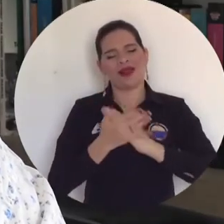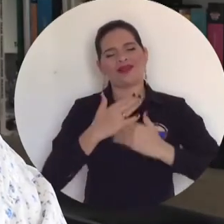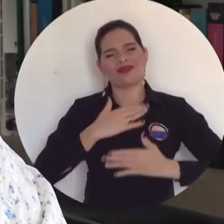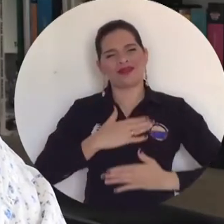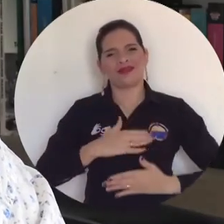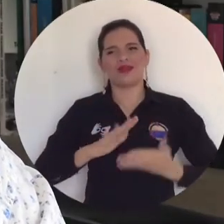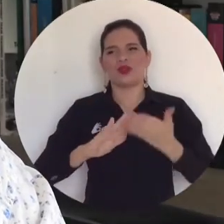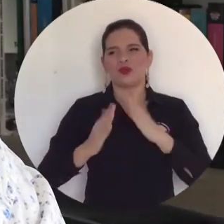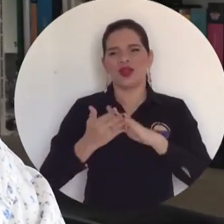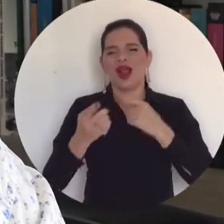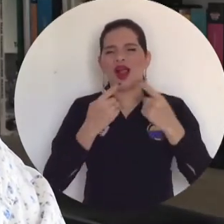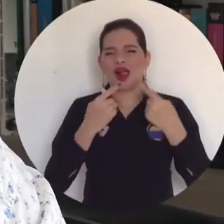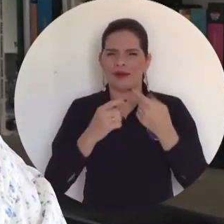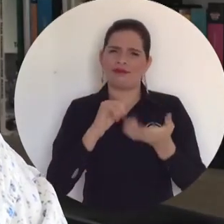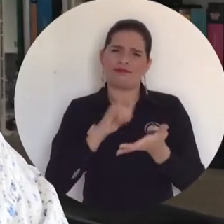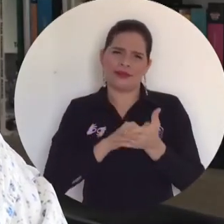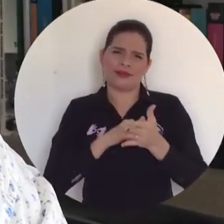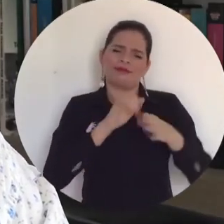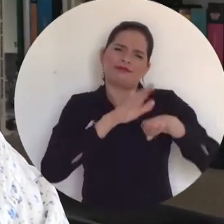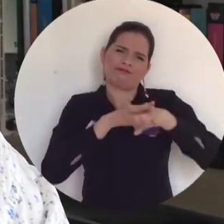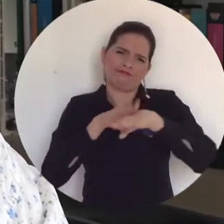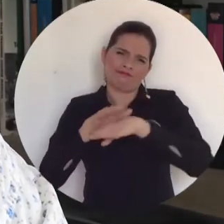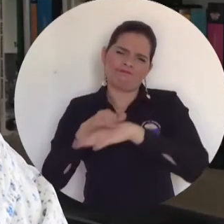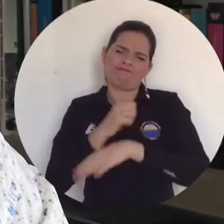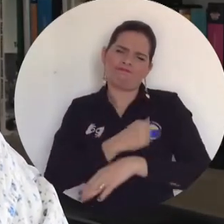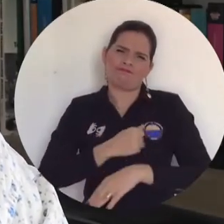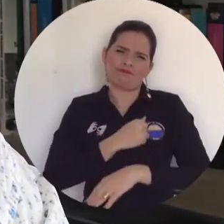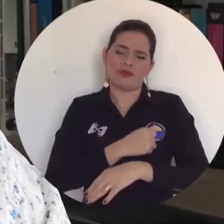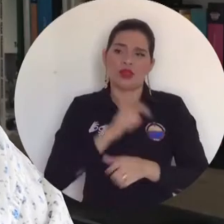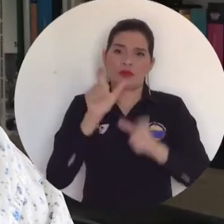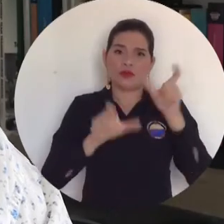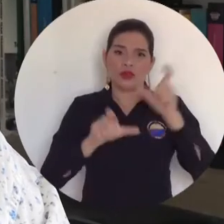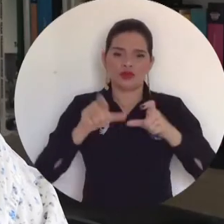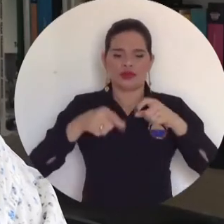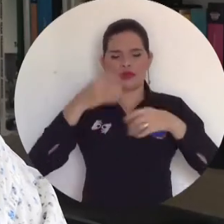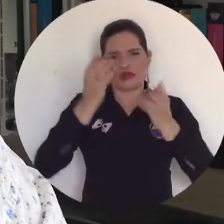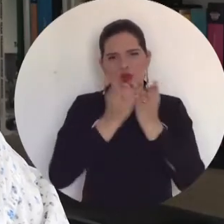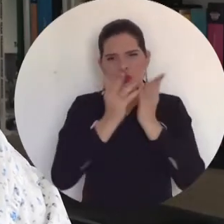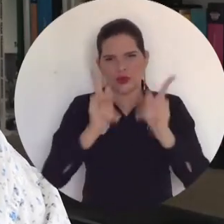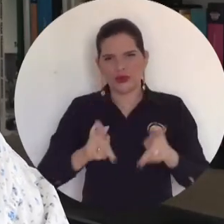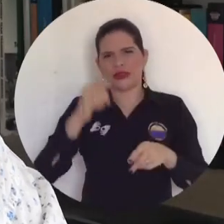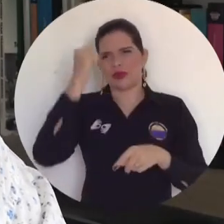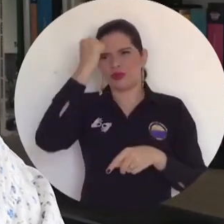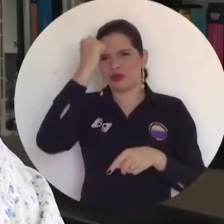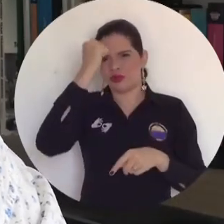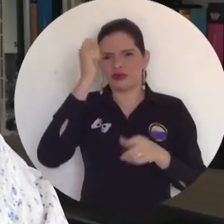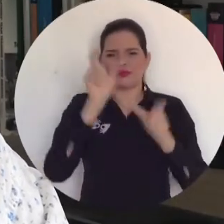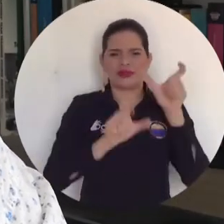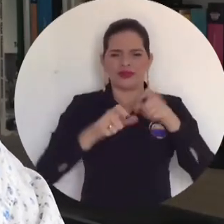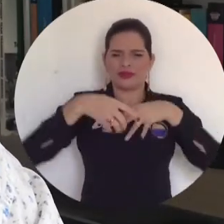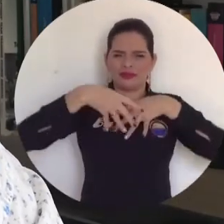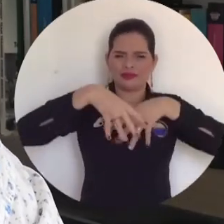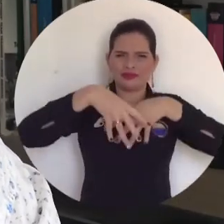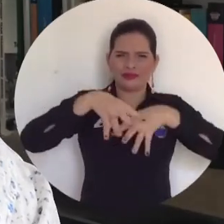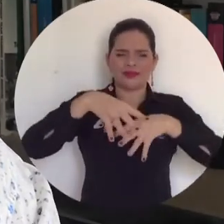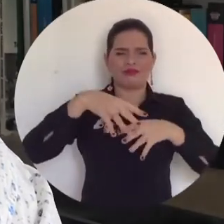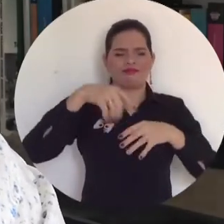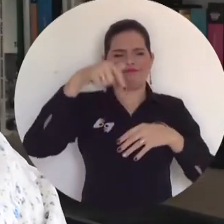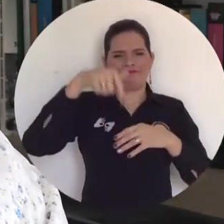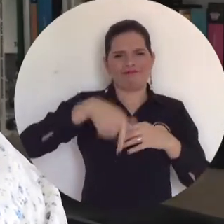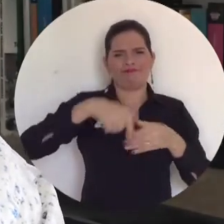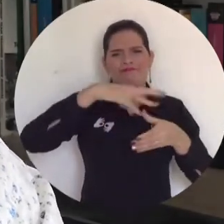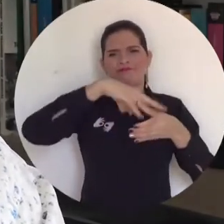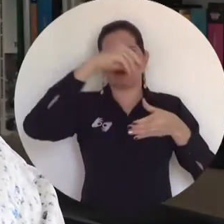Ese es mi llamado al día de hoy. Ese es mi llamado a los estudiantes, a los docentes, a los marchantes, a la